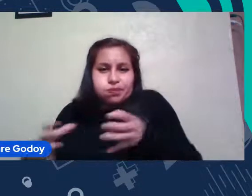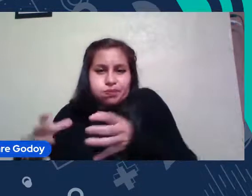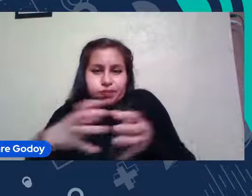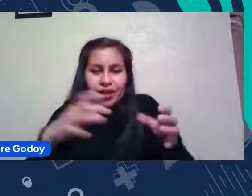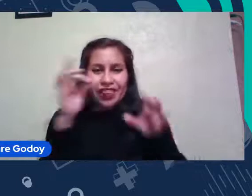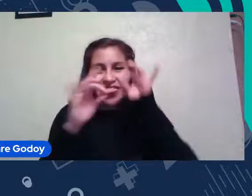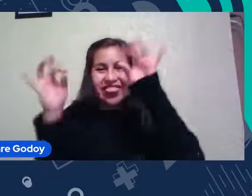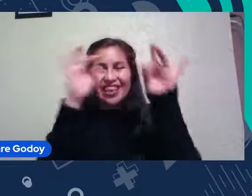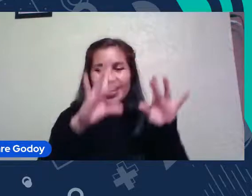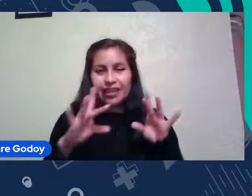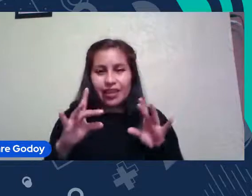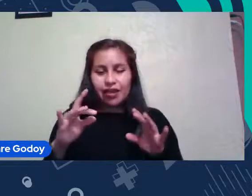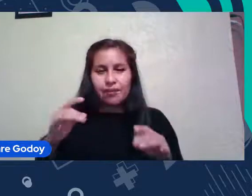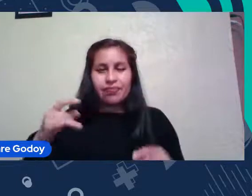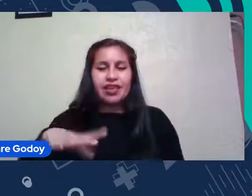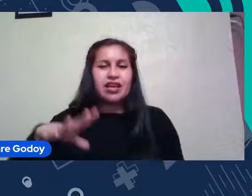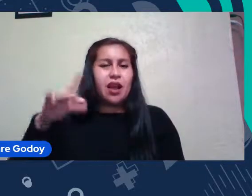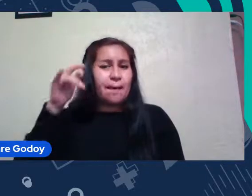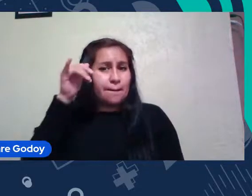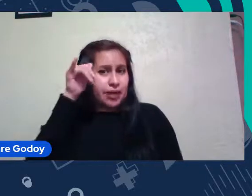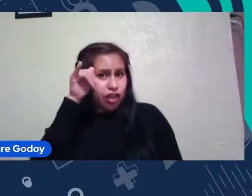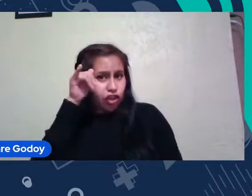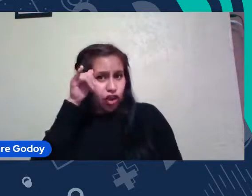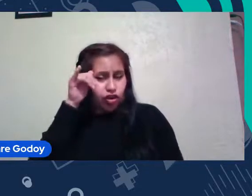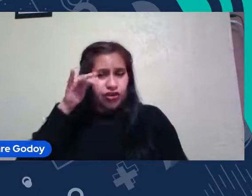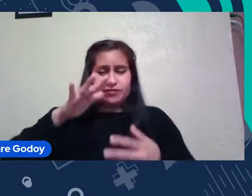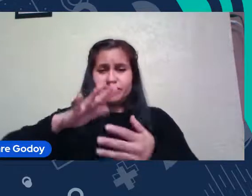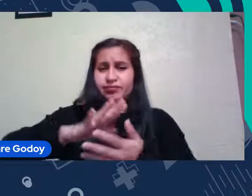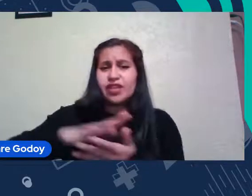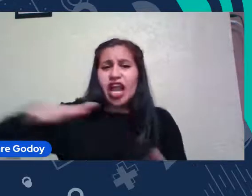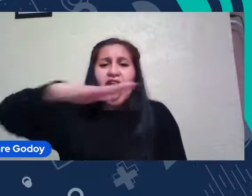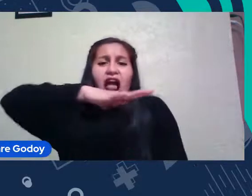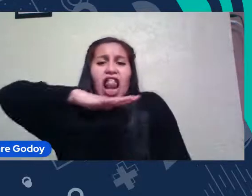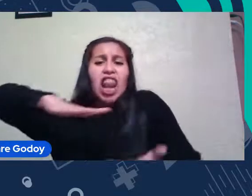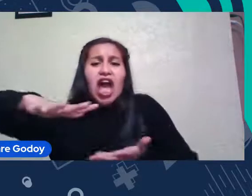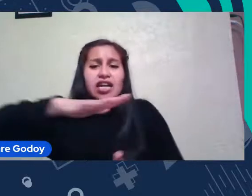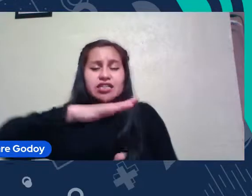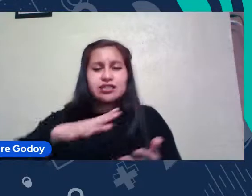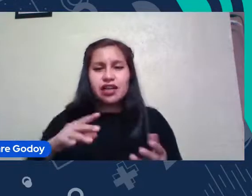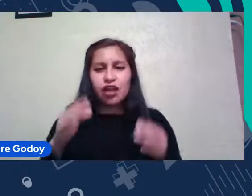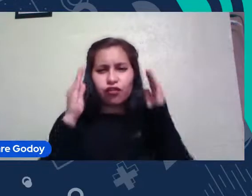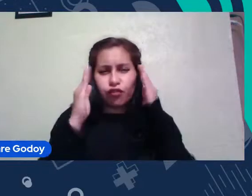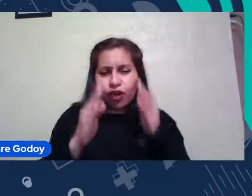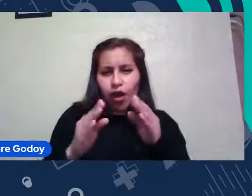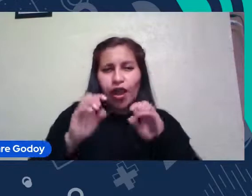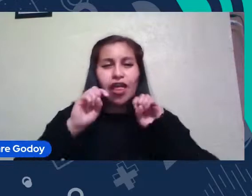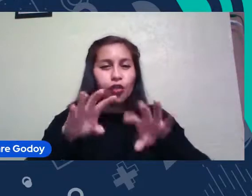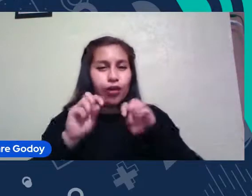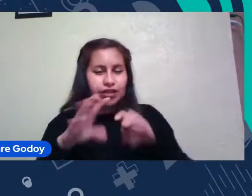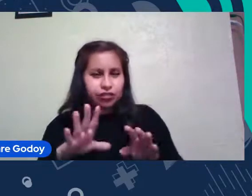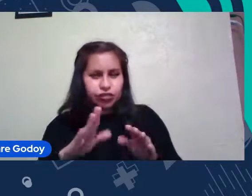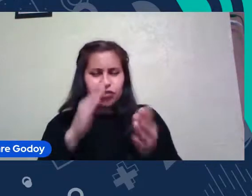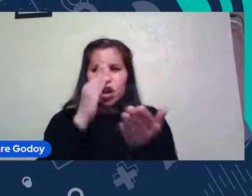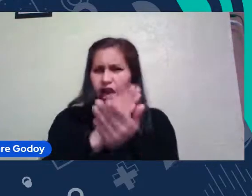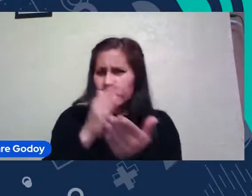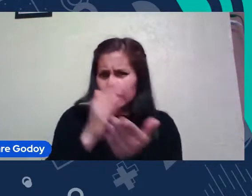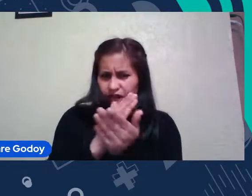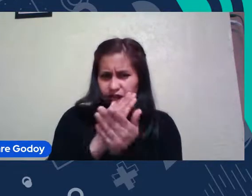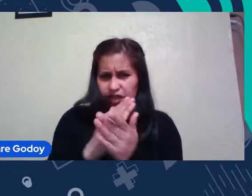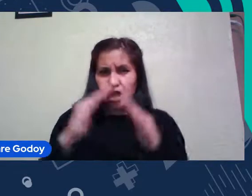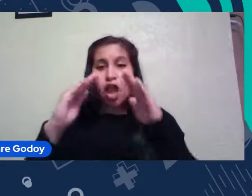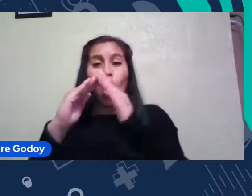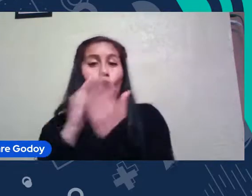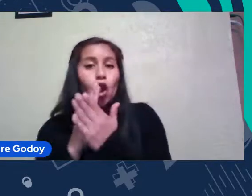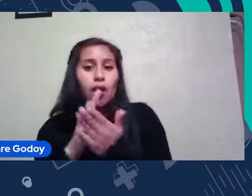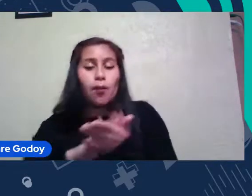cúmulo de galaxias coma, perdón, como también a la divulgación científica y a la educación, dando clases en colegios como el